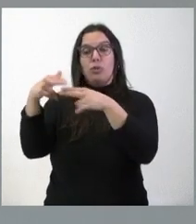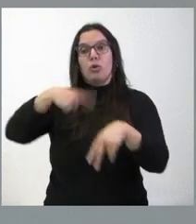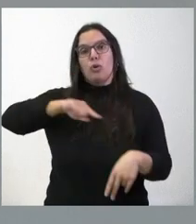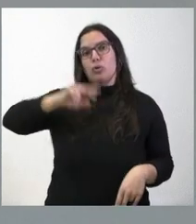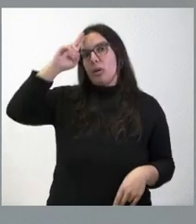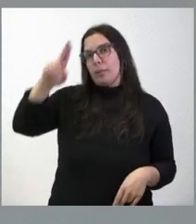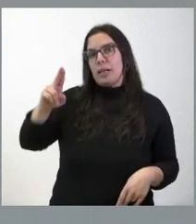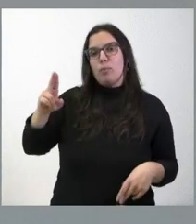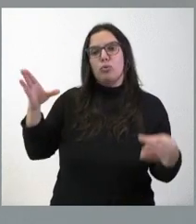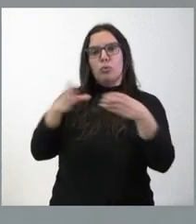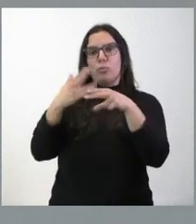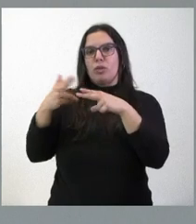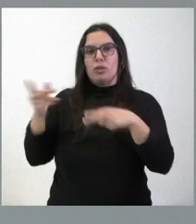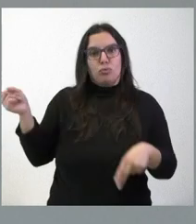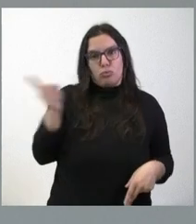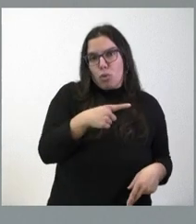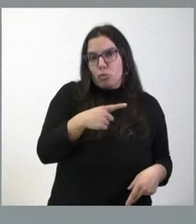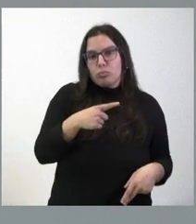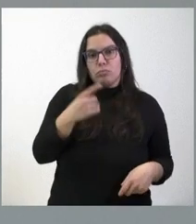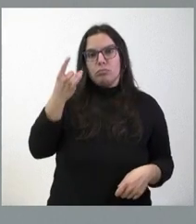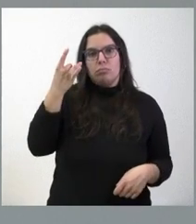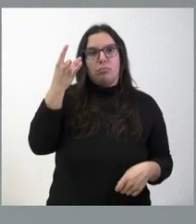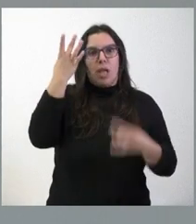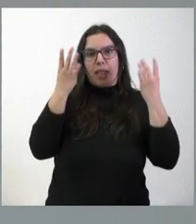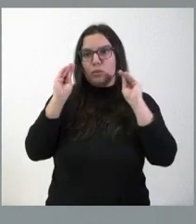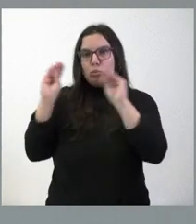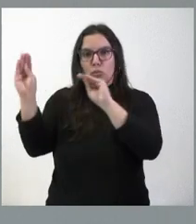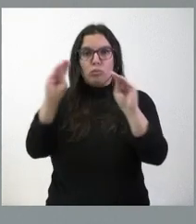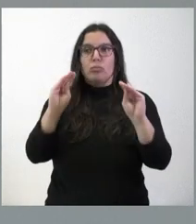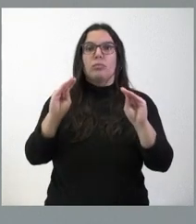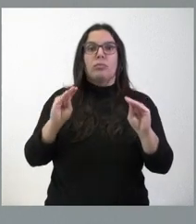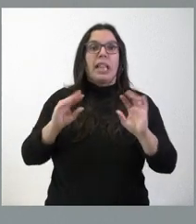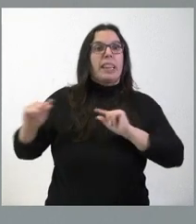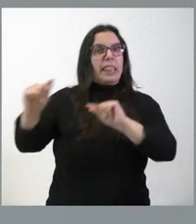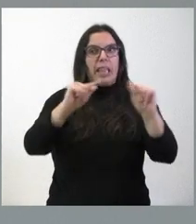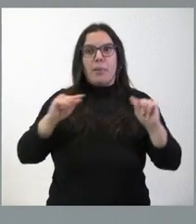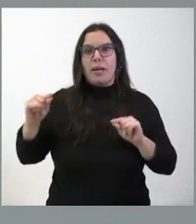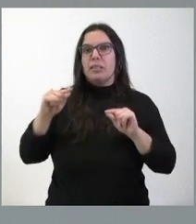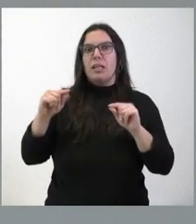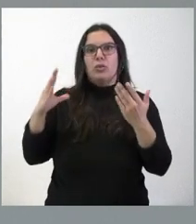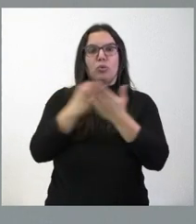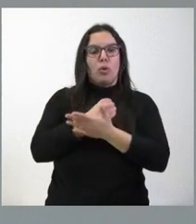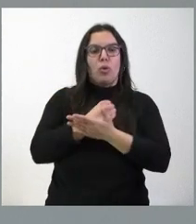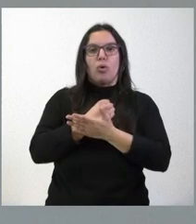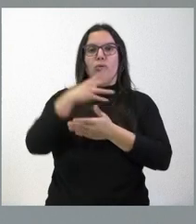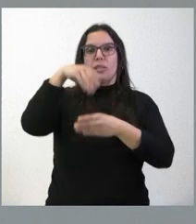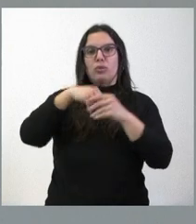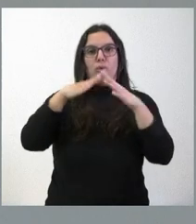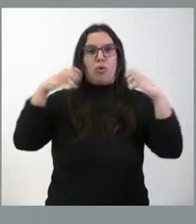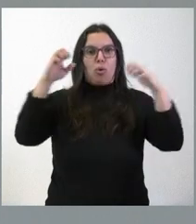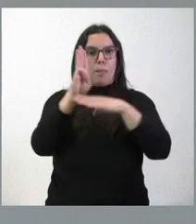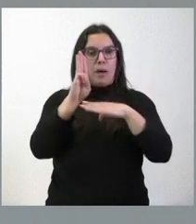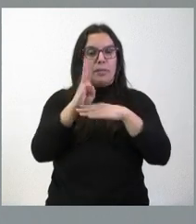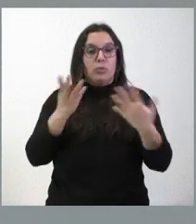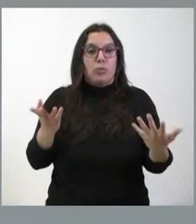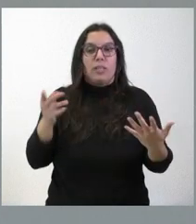las posiciones de todos los partidos políticos. Los partidos políticos debaten, y más cuando tienen la representación parlamentaria, sus iniciativas en el Parlamento y,